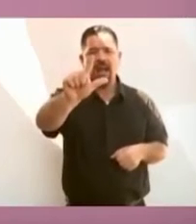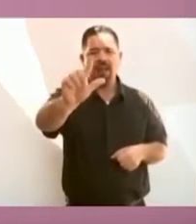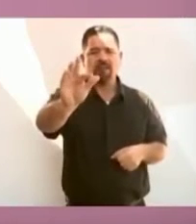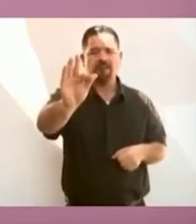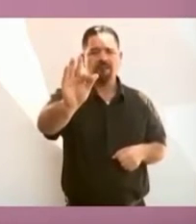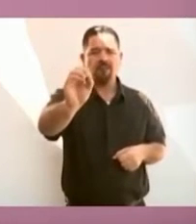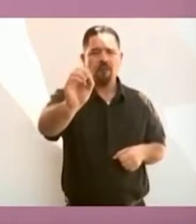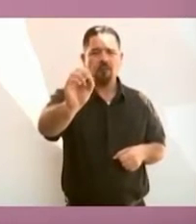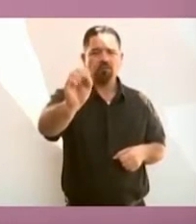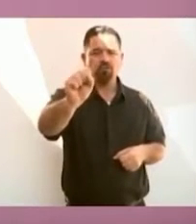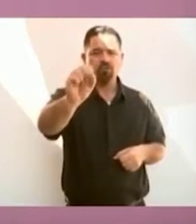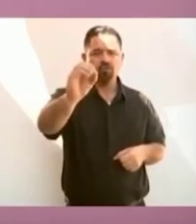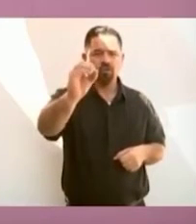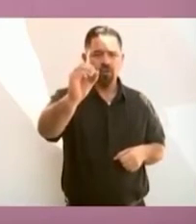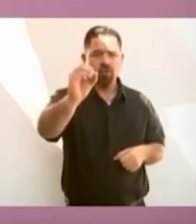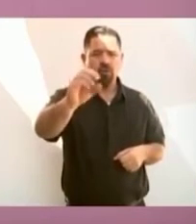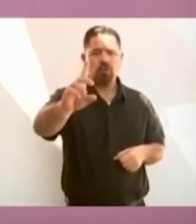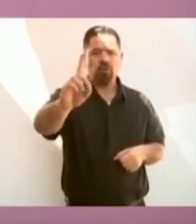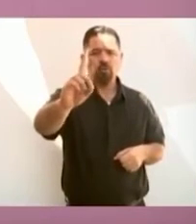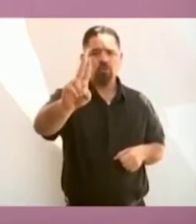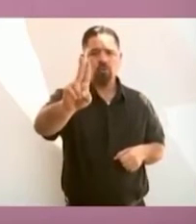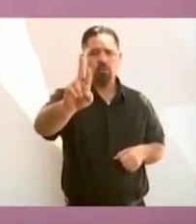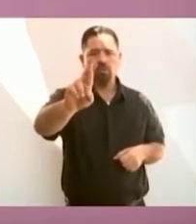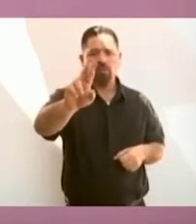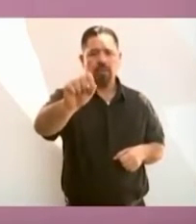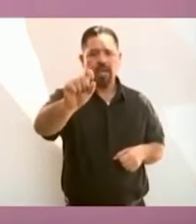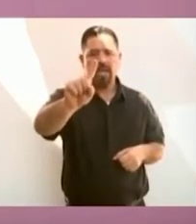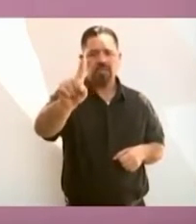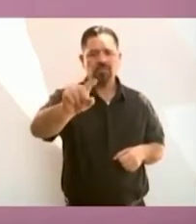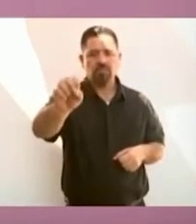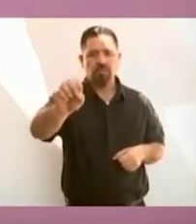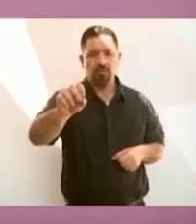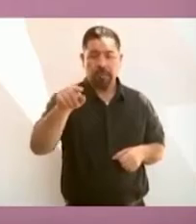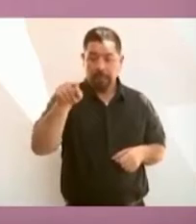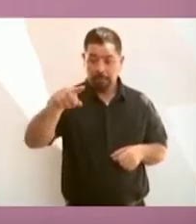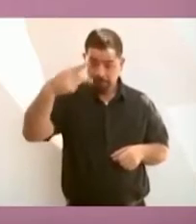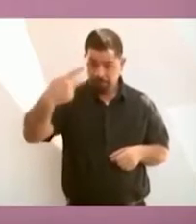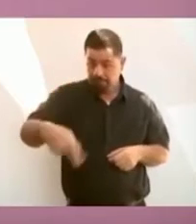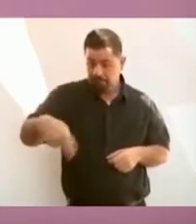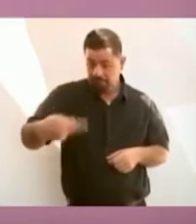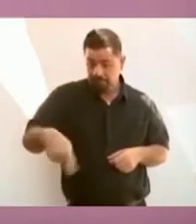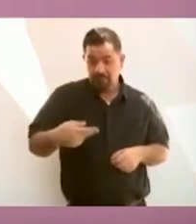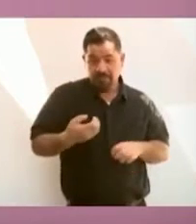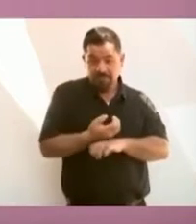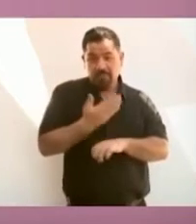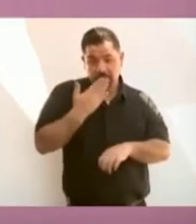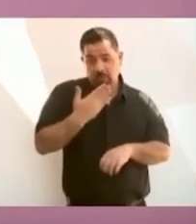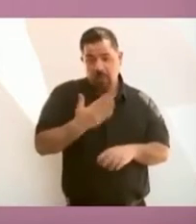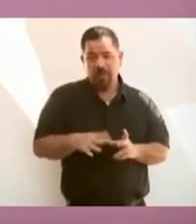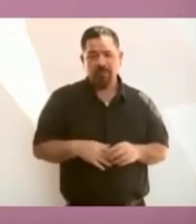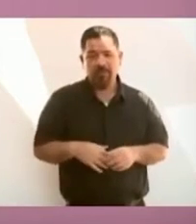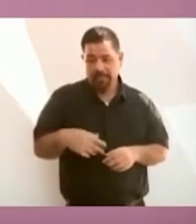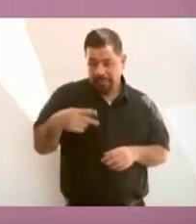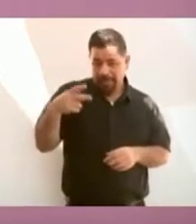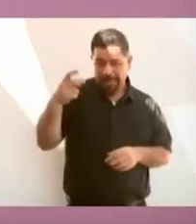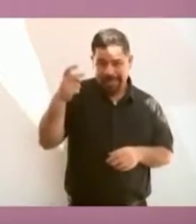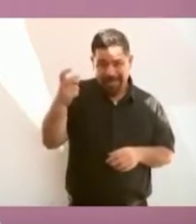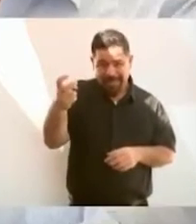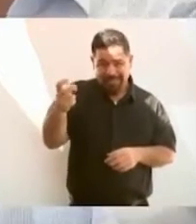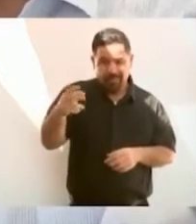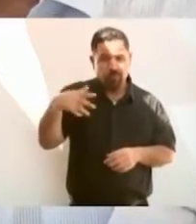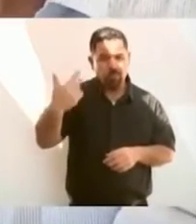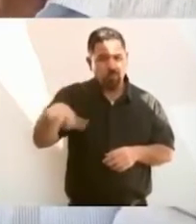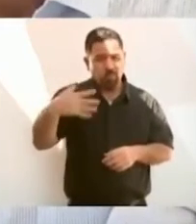sonorense y lo dije ayer, lo repito ahora, es un